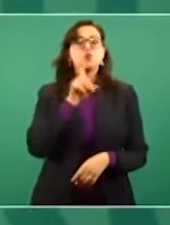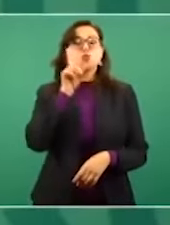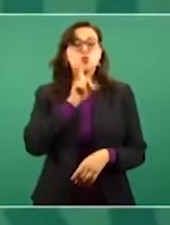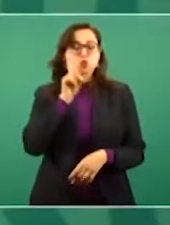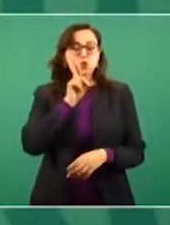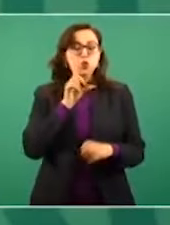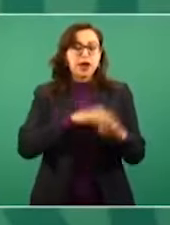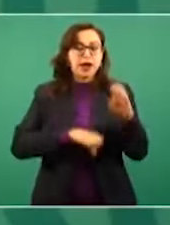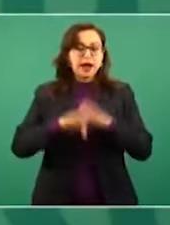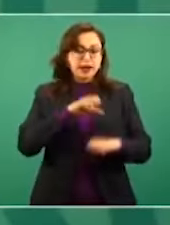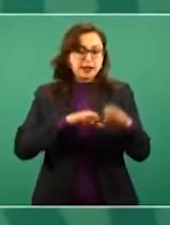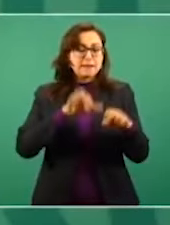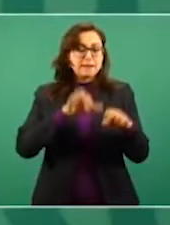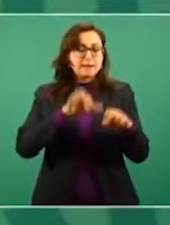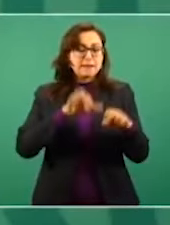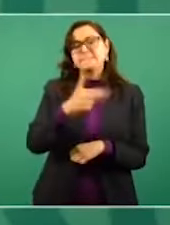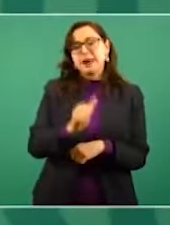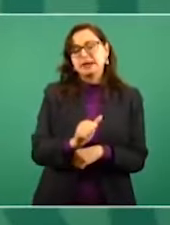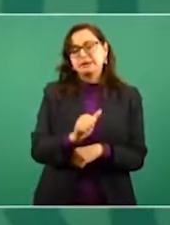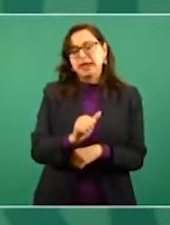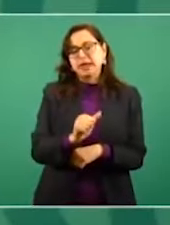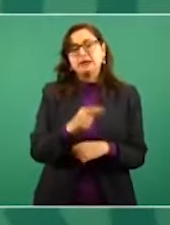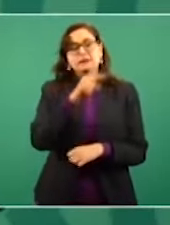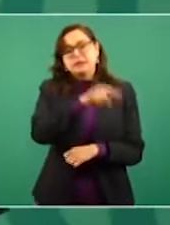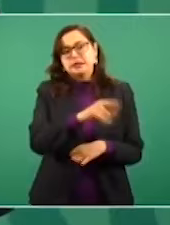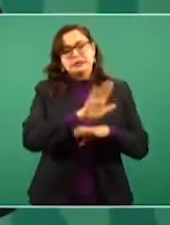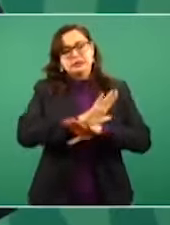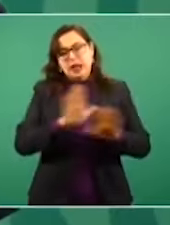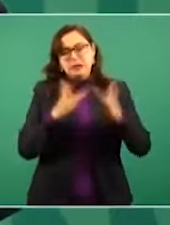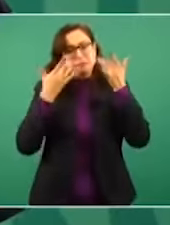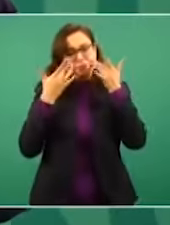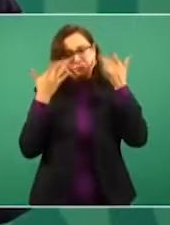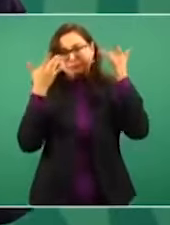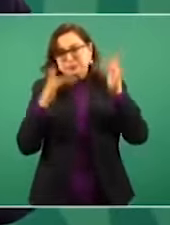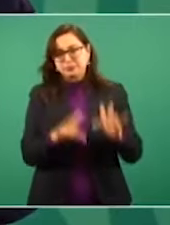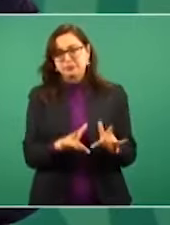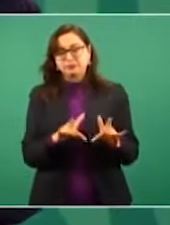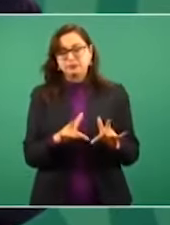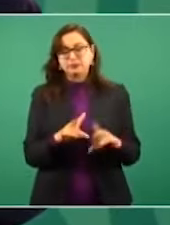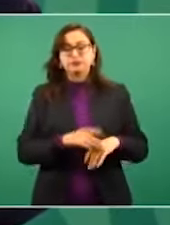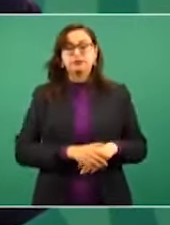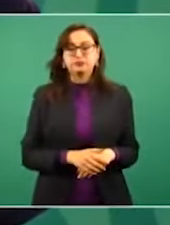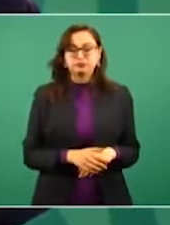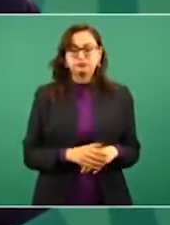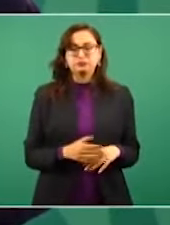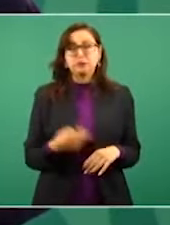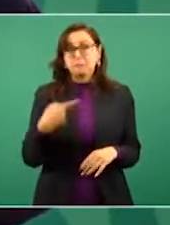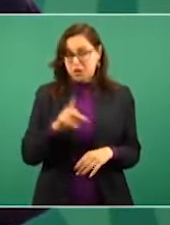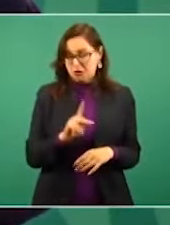Marta Bárcena, que deja. Acabo de